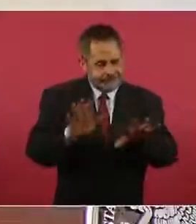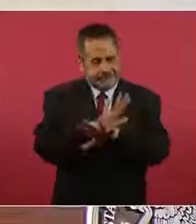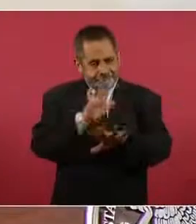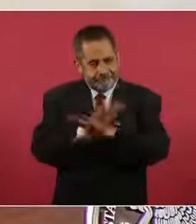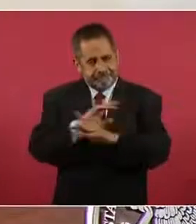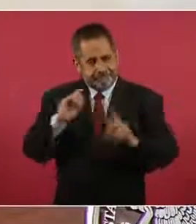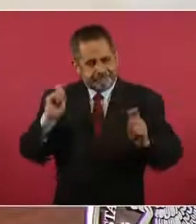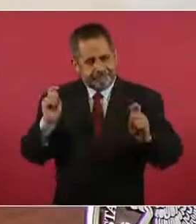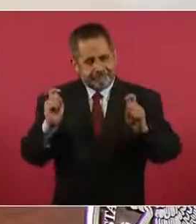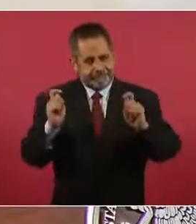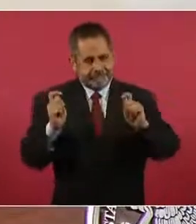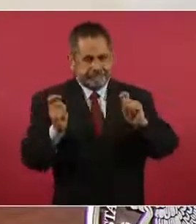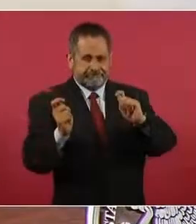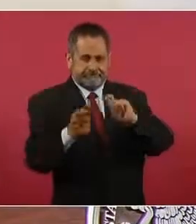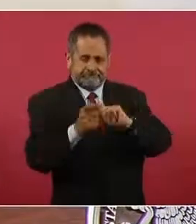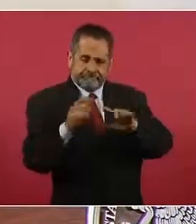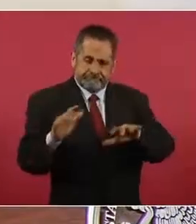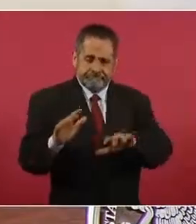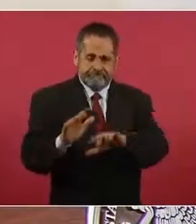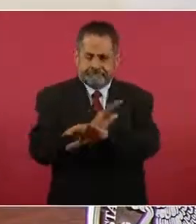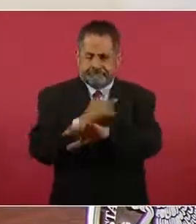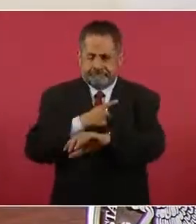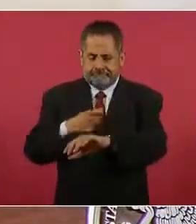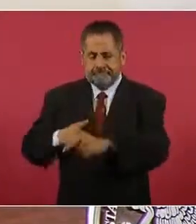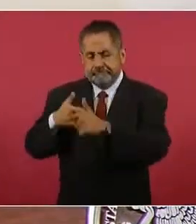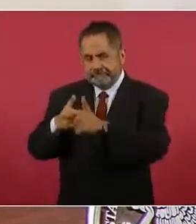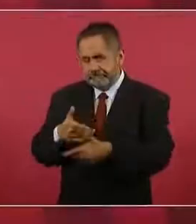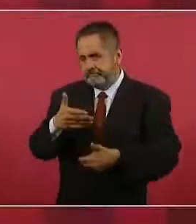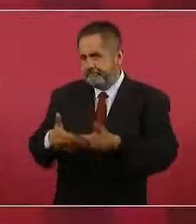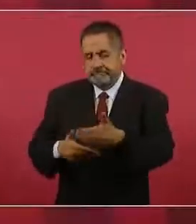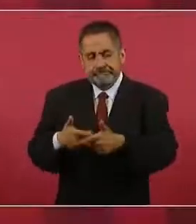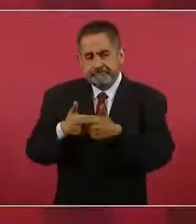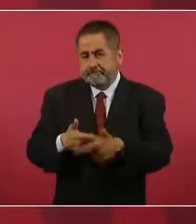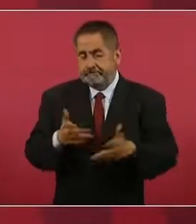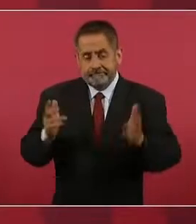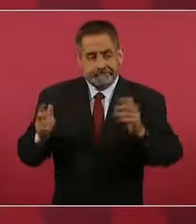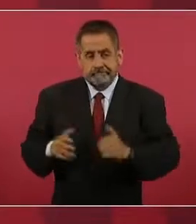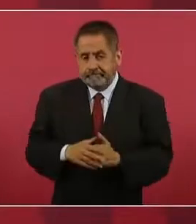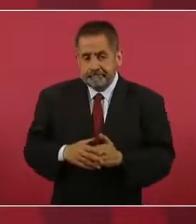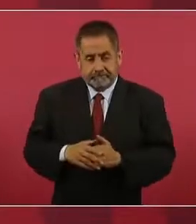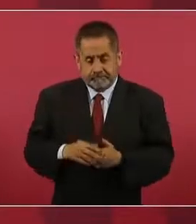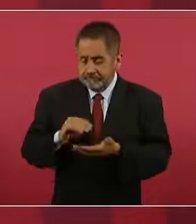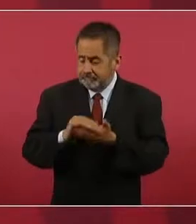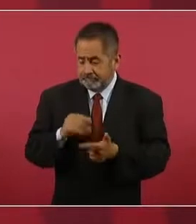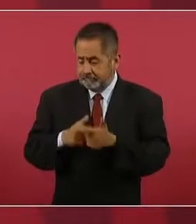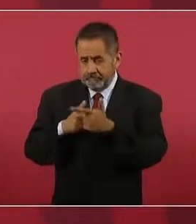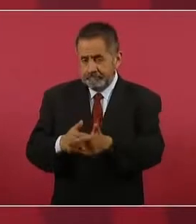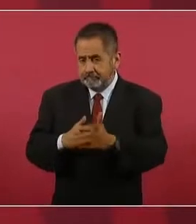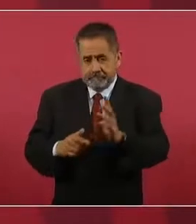cambiando y tenemos que continuar con eso.